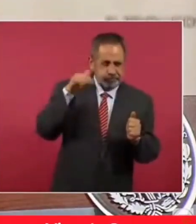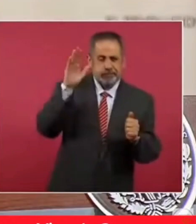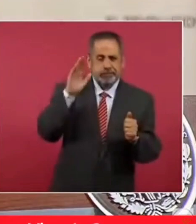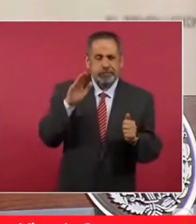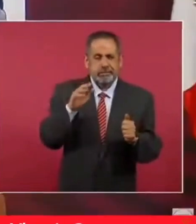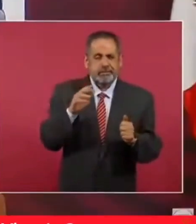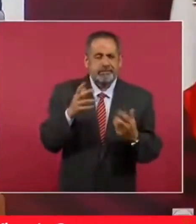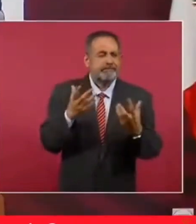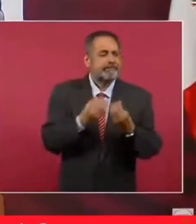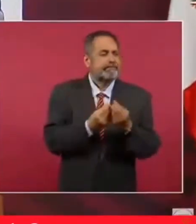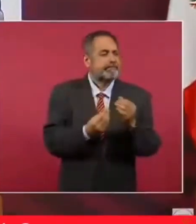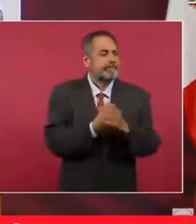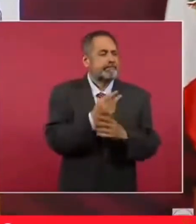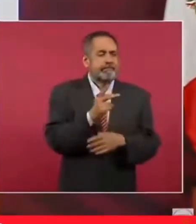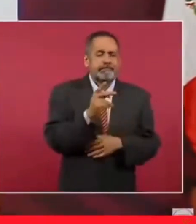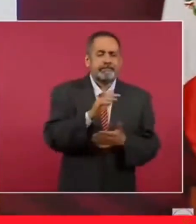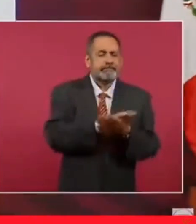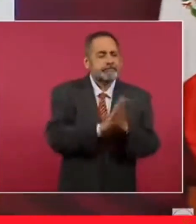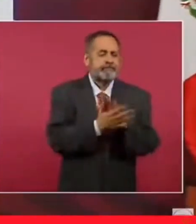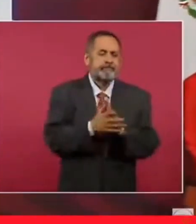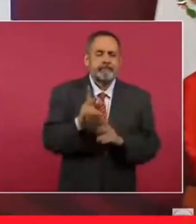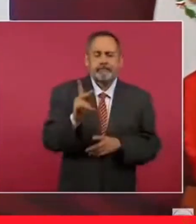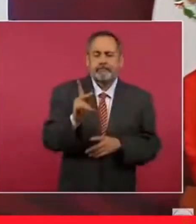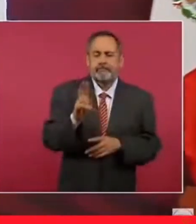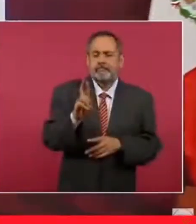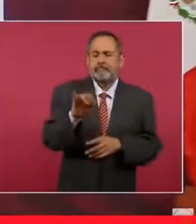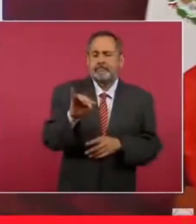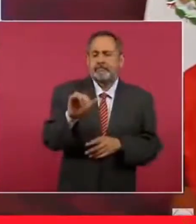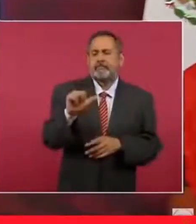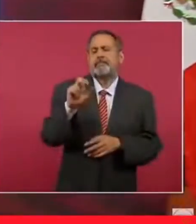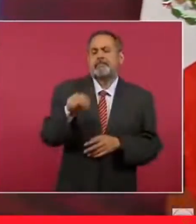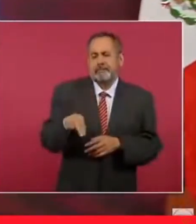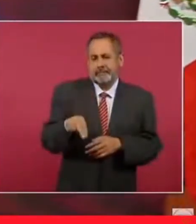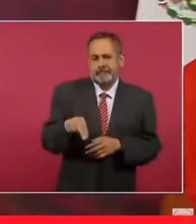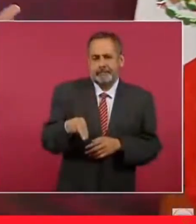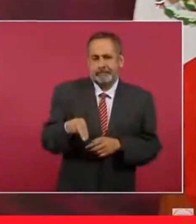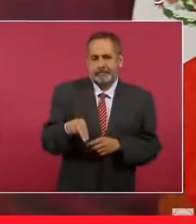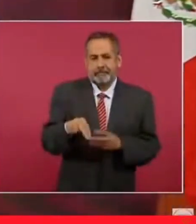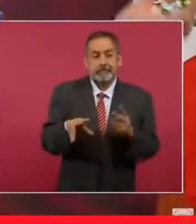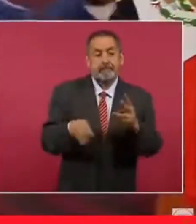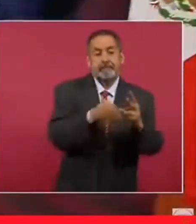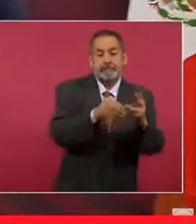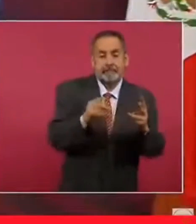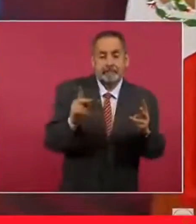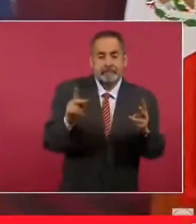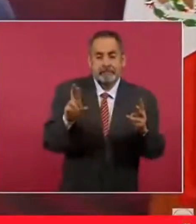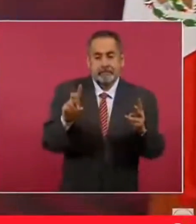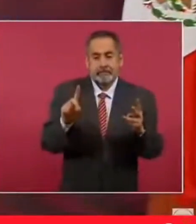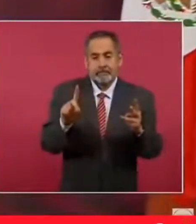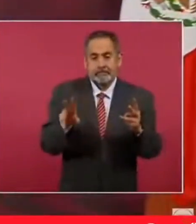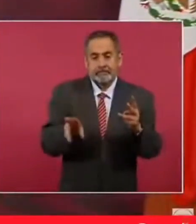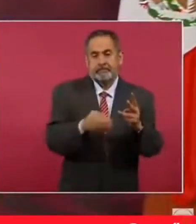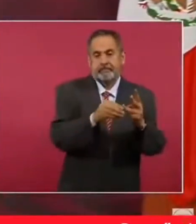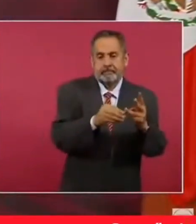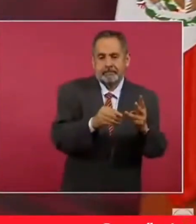el PRIAN y luego se agregó el PRD y otros